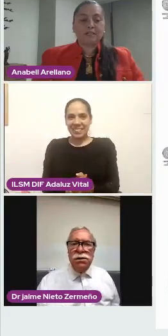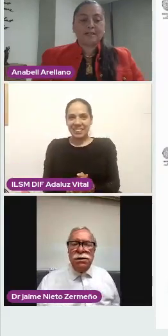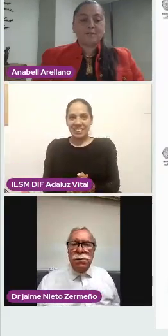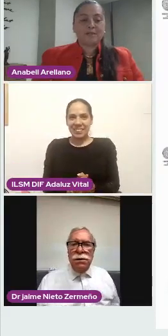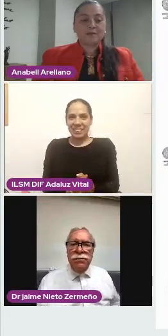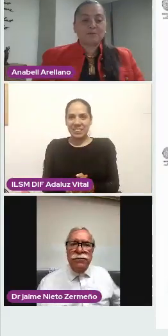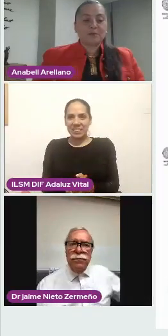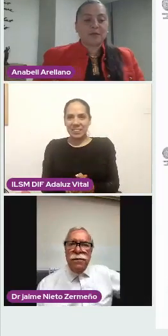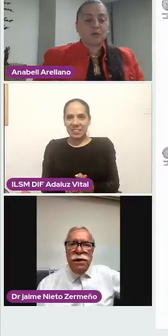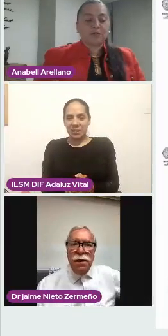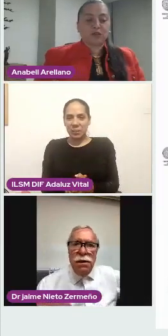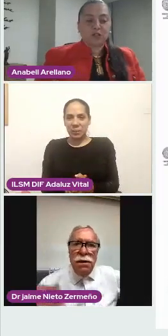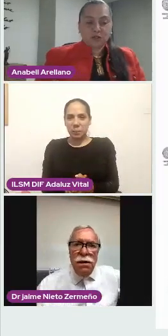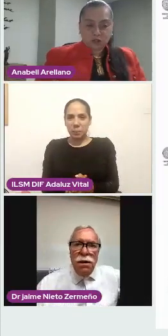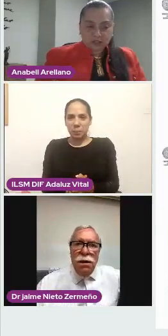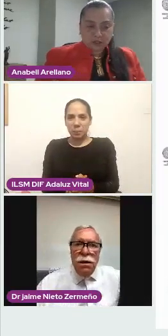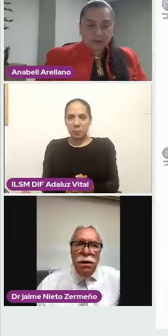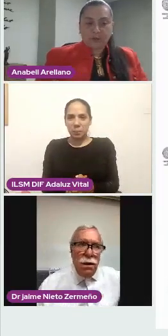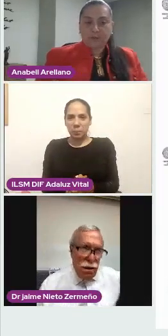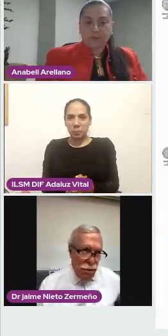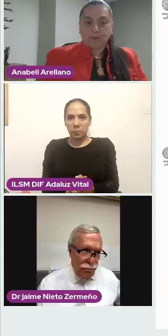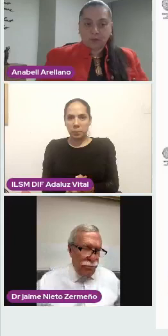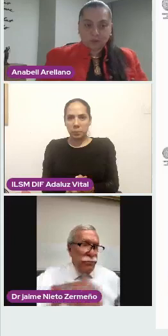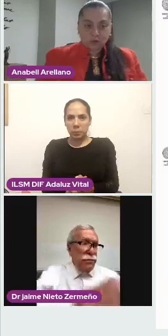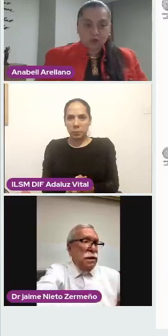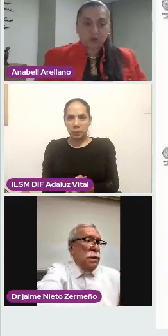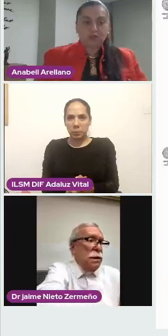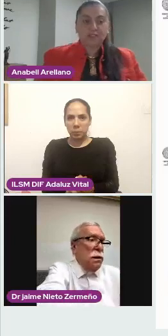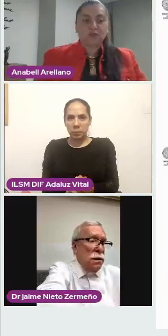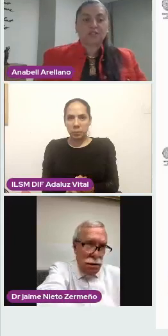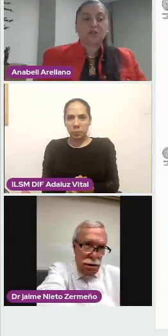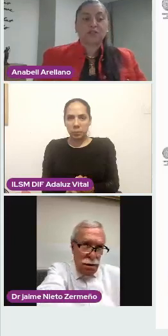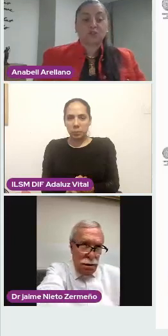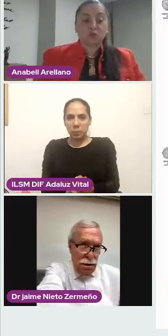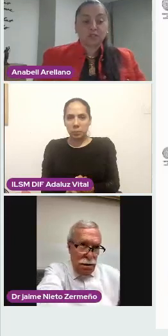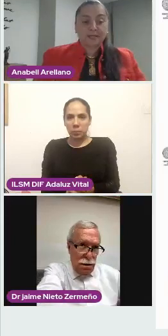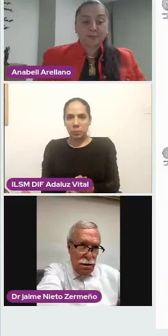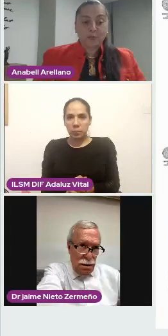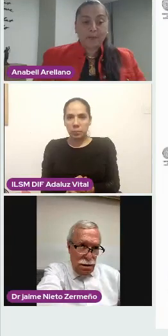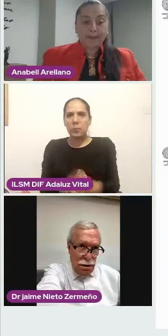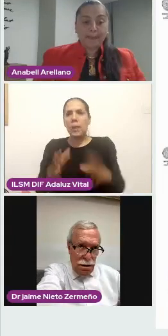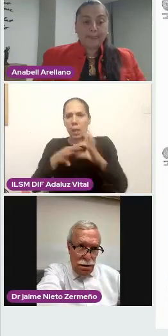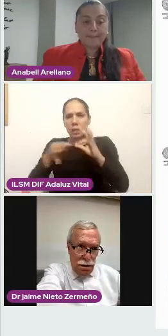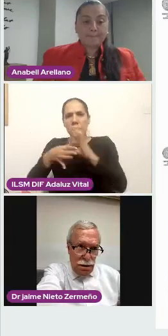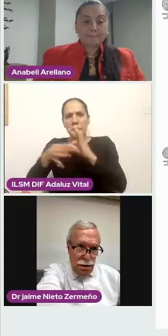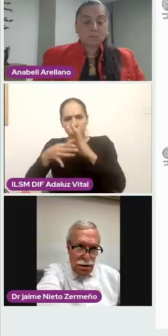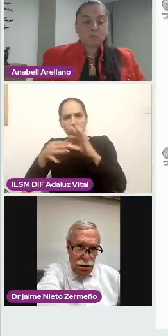pues, nada más mi pregunta, doctor. Bueno, yo sí lo veo, pero no lo escucho. No sé si usted nos escuche.